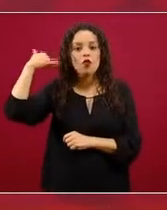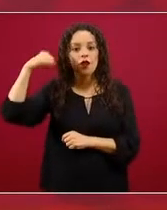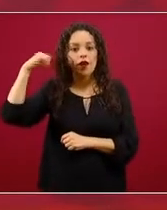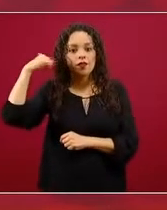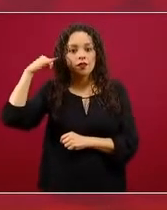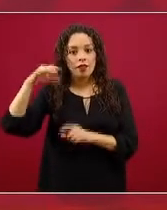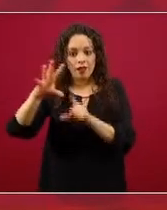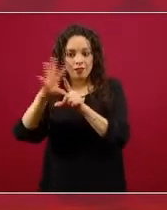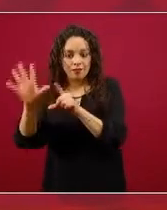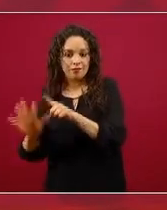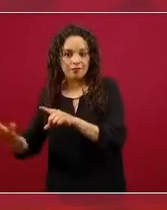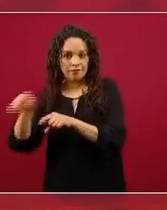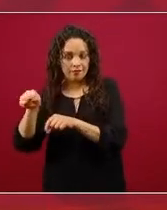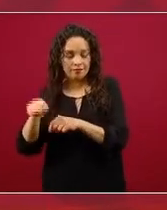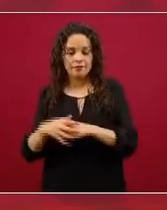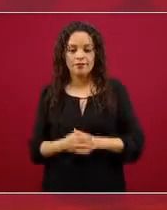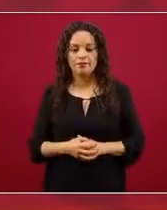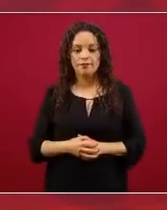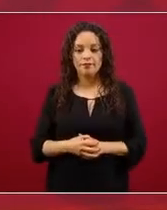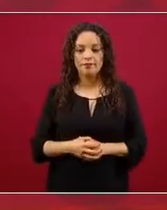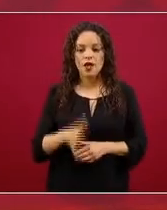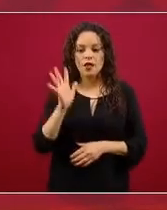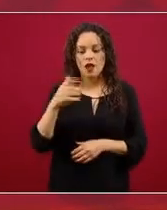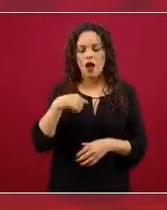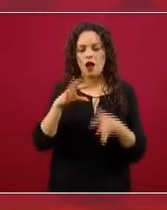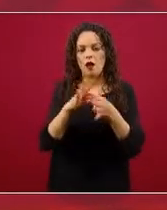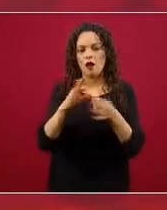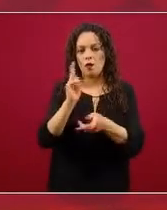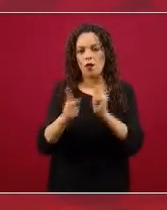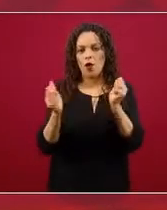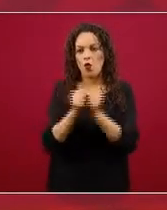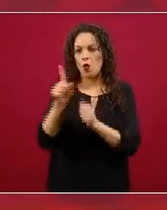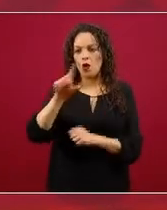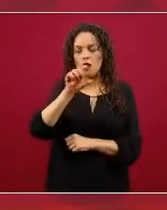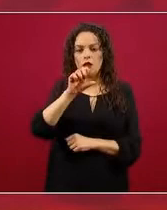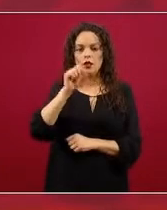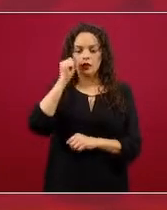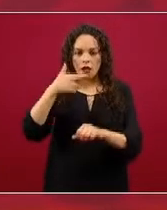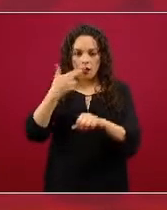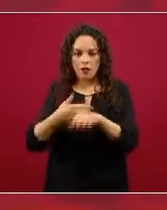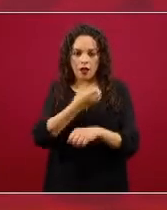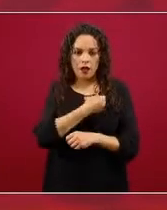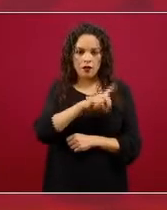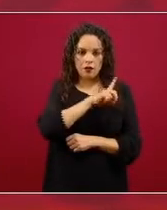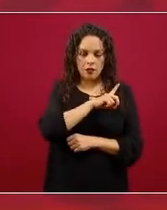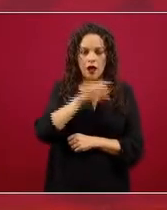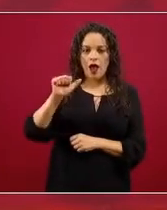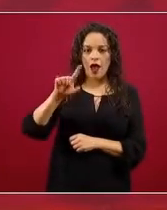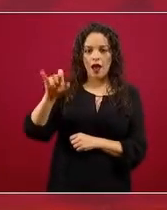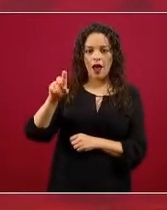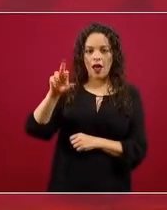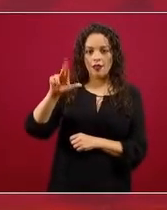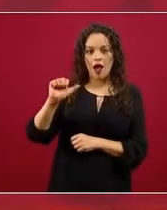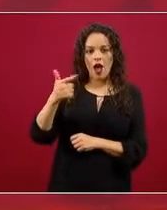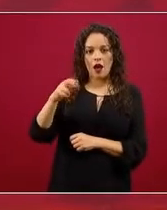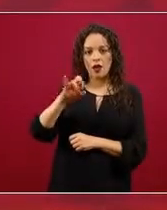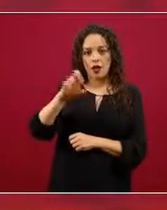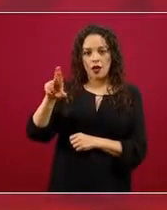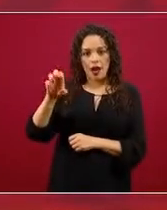tuvimos con la secretaria de Salud del Estado de Quintana Roo, la maestra Alejandra Aguirre Crespo, quien